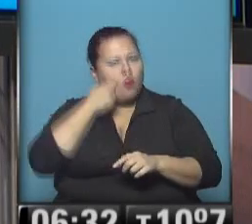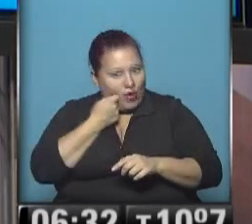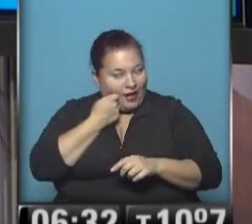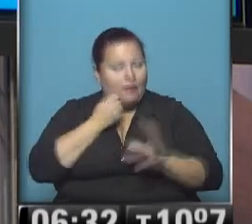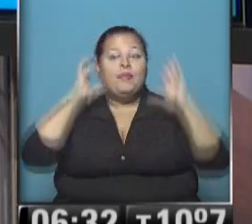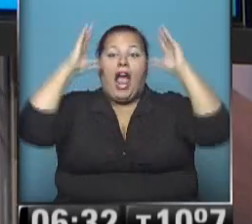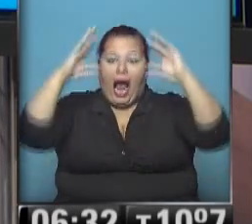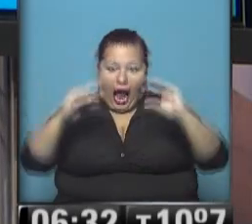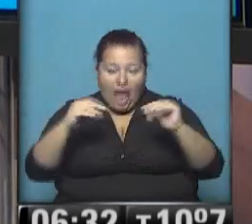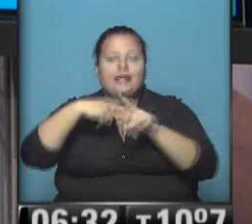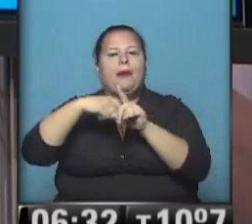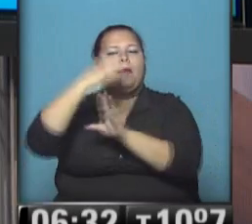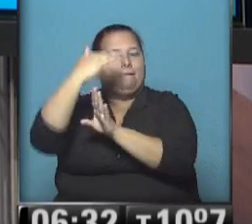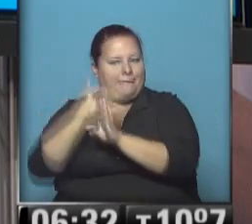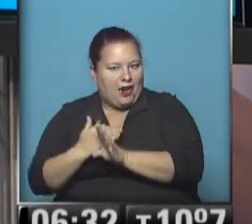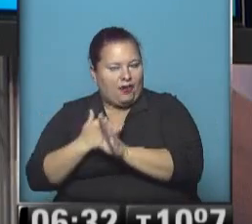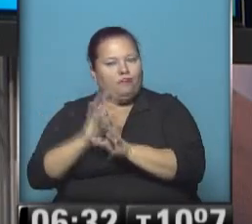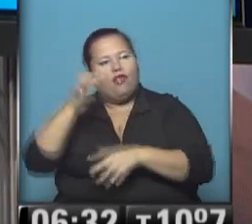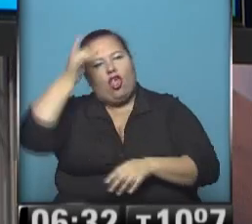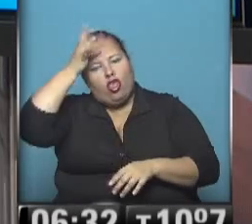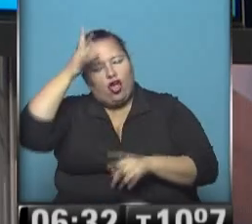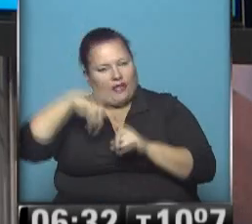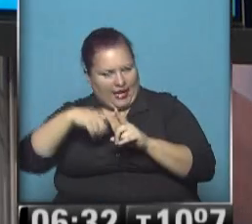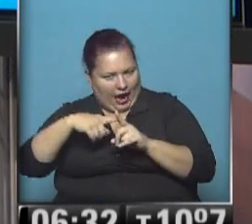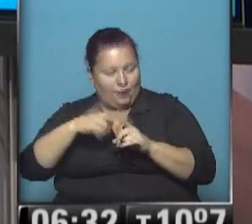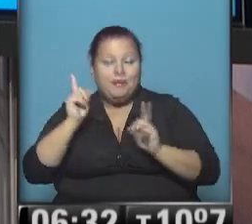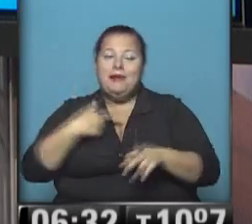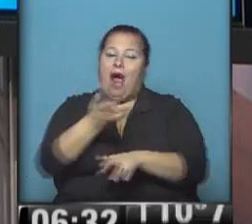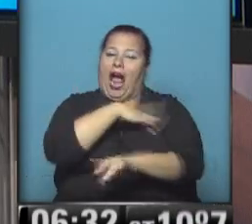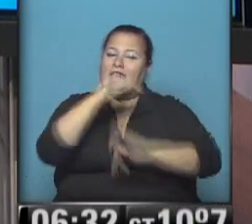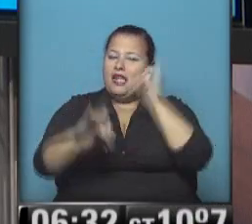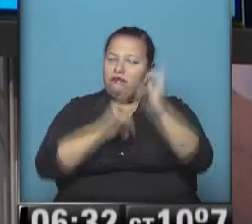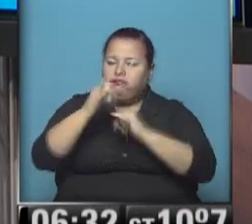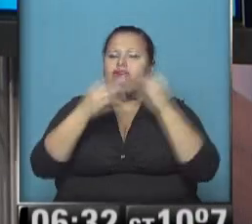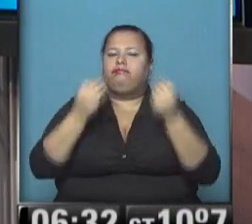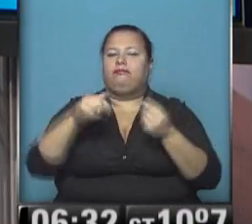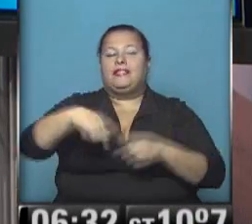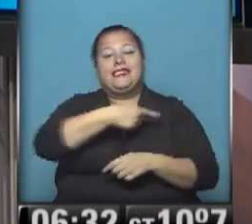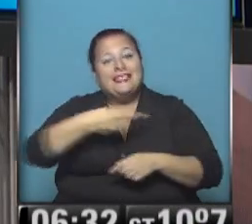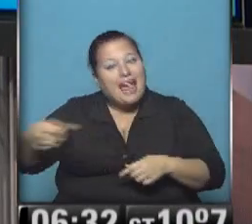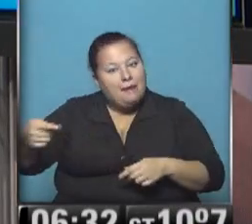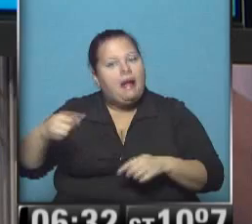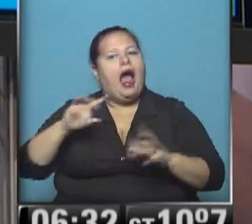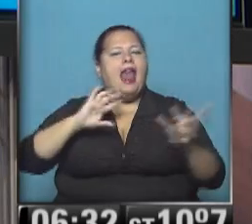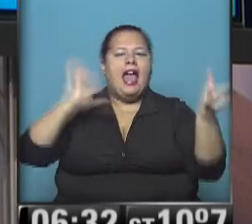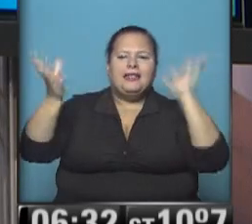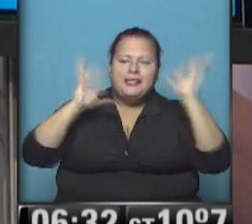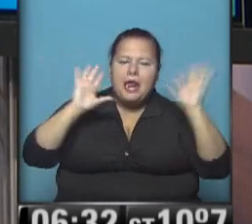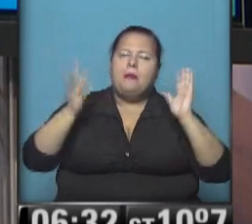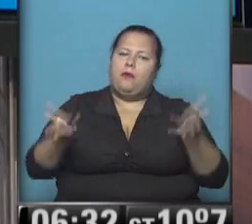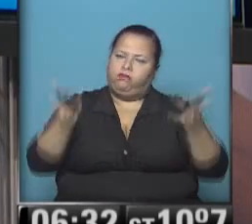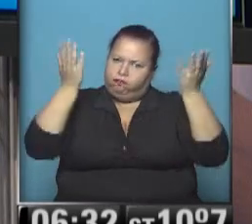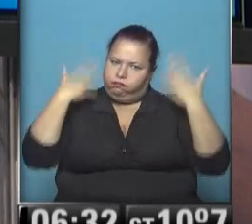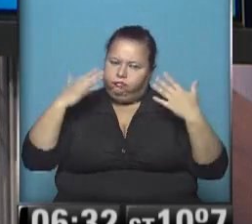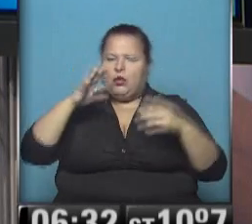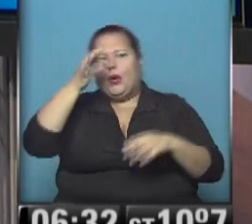hacia la noche la temperatura bajará a unos 12 grados y les comentaba en el comienzo del programa que vamos a tener una semanita con temperaturas bastante elevadas,